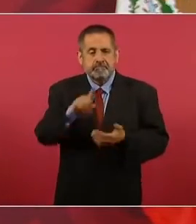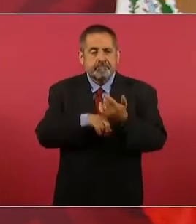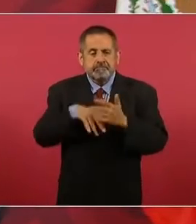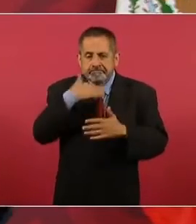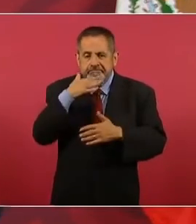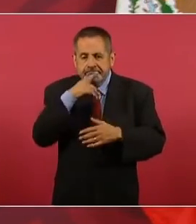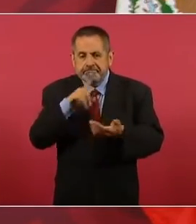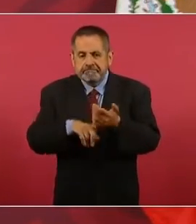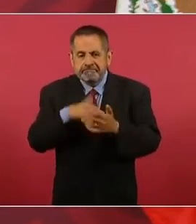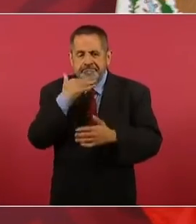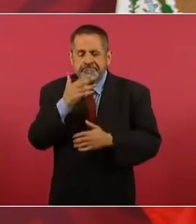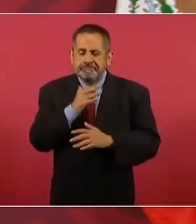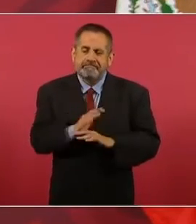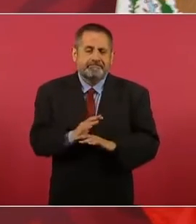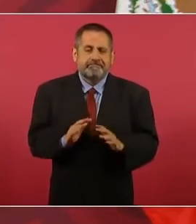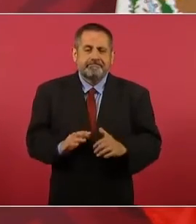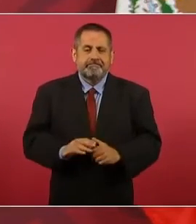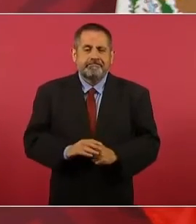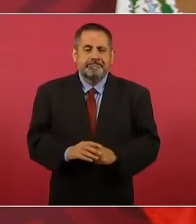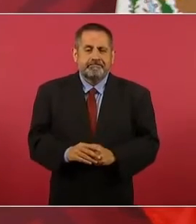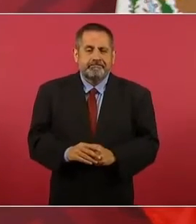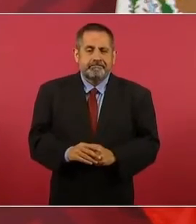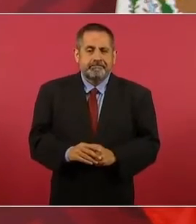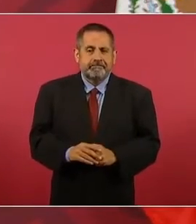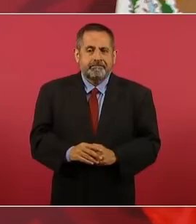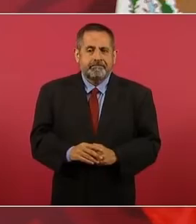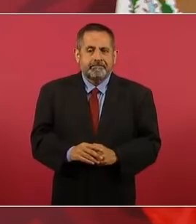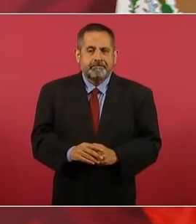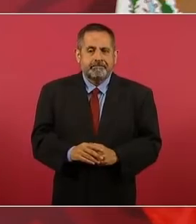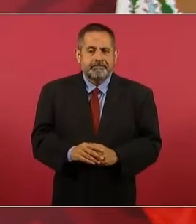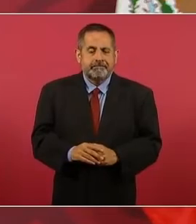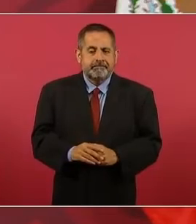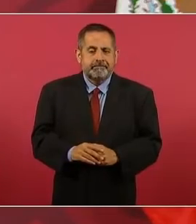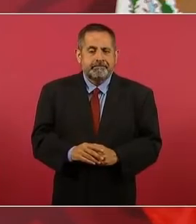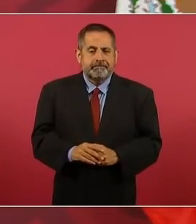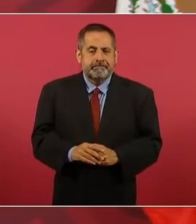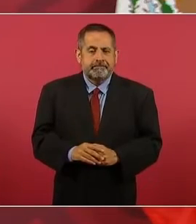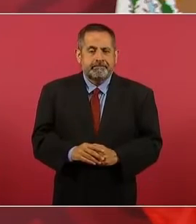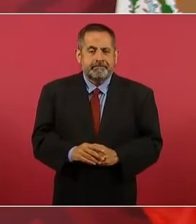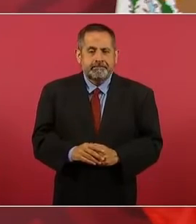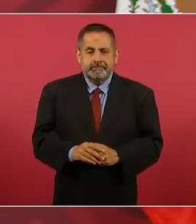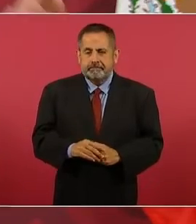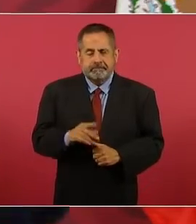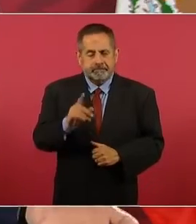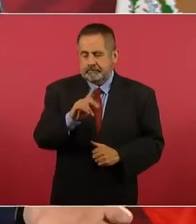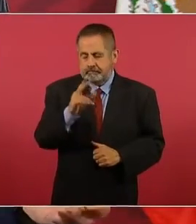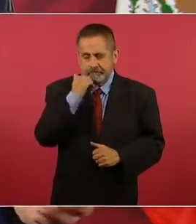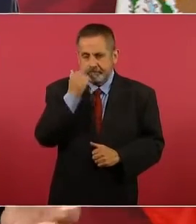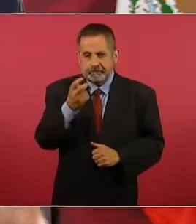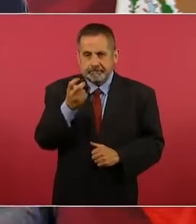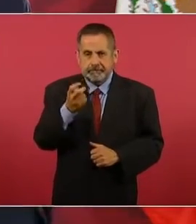no queremos